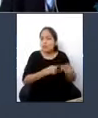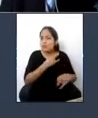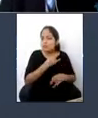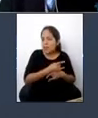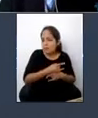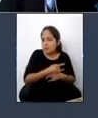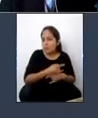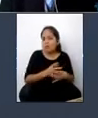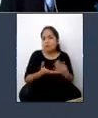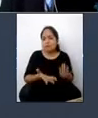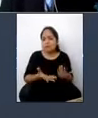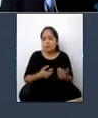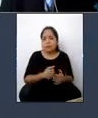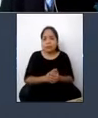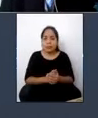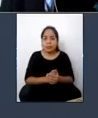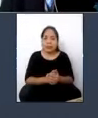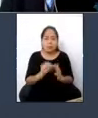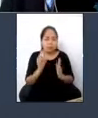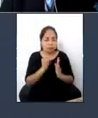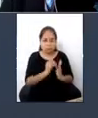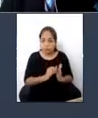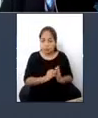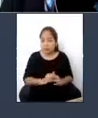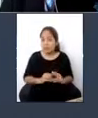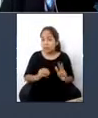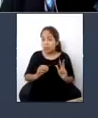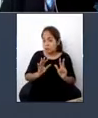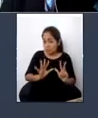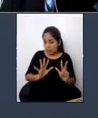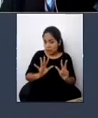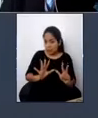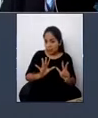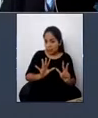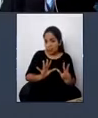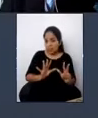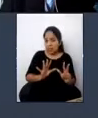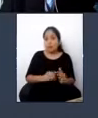cuáles son los criterios que lo pueden hacer accesible para todos.